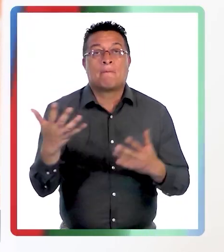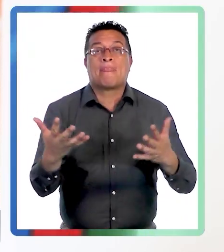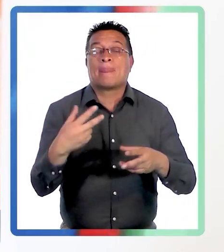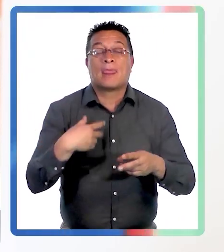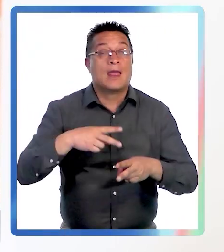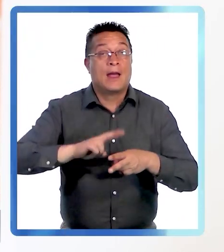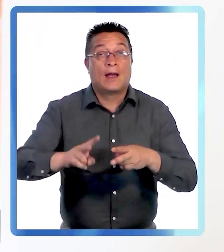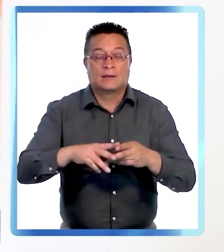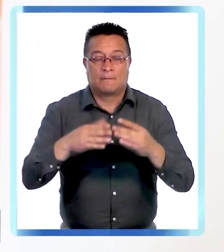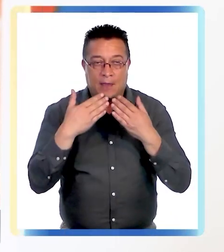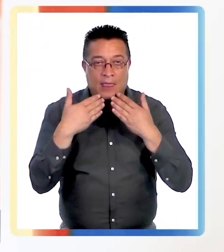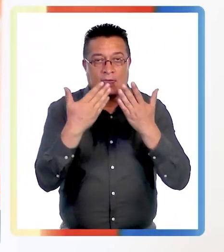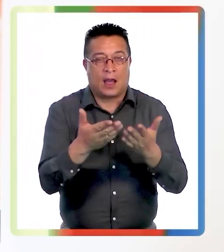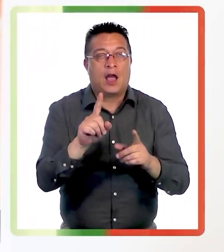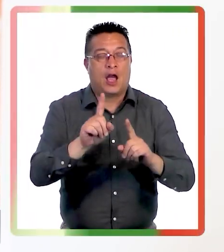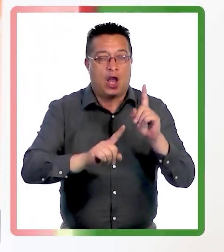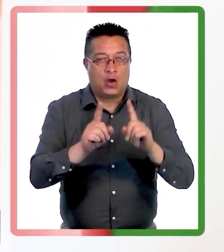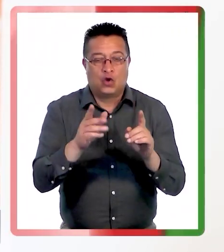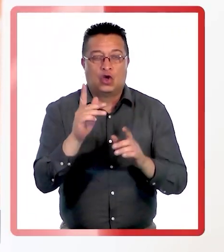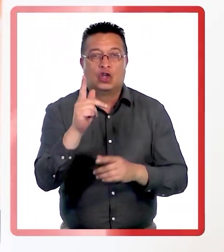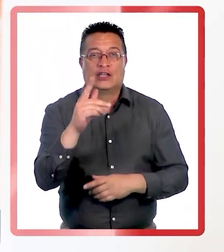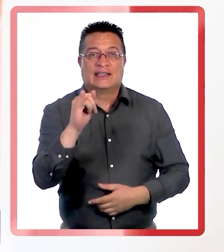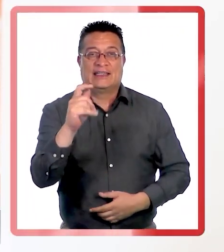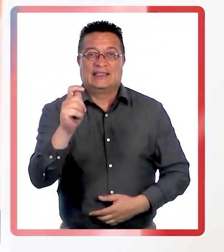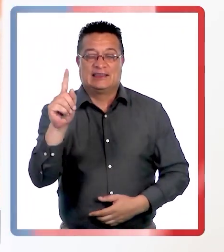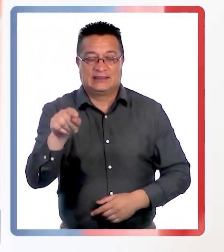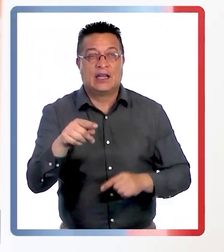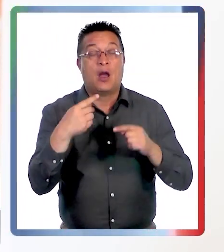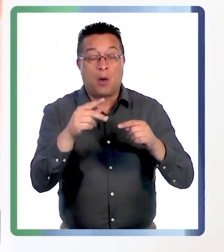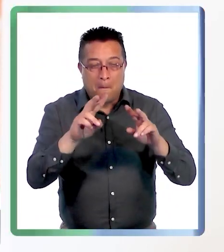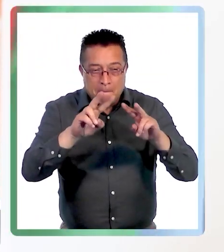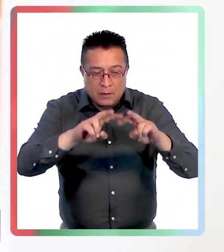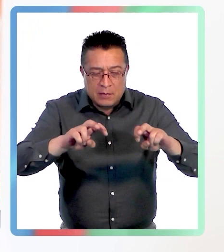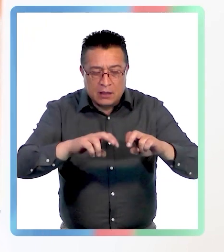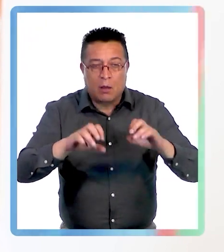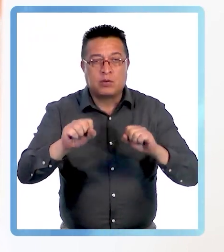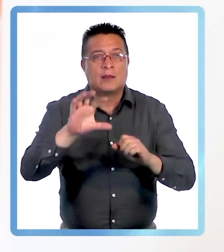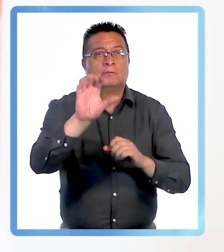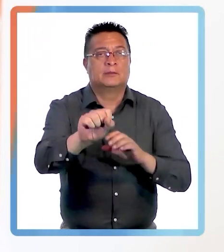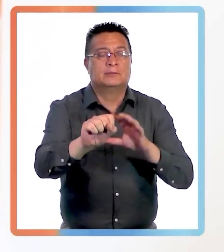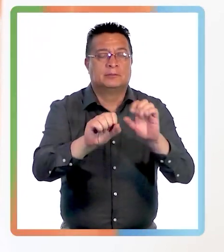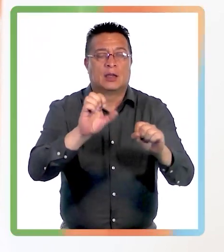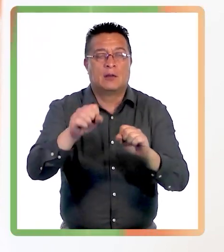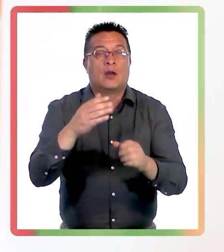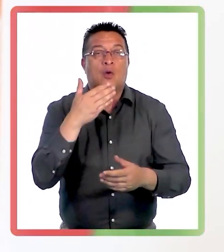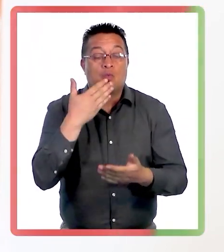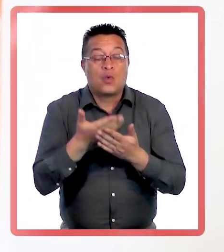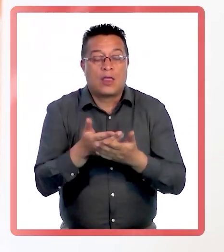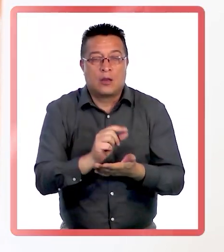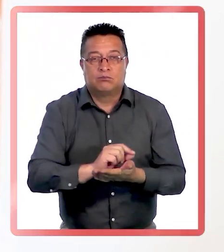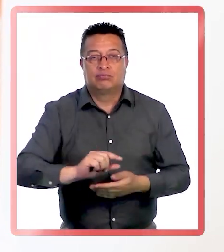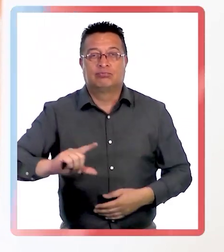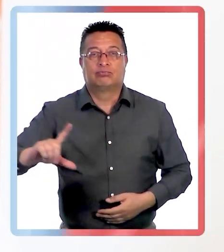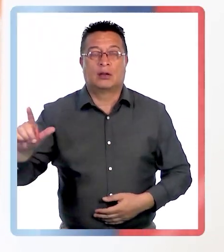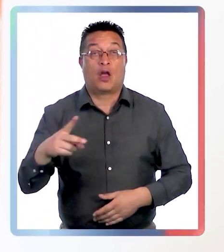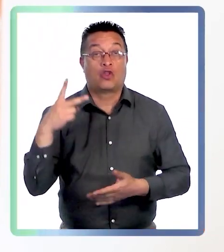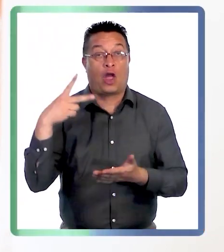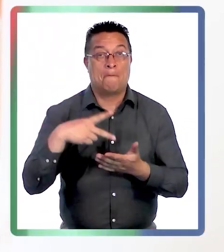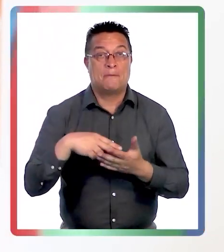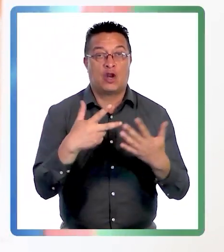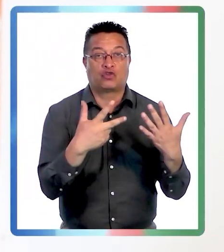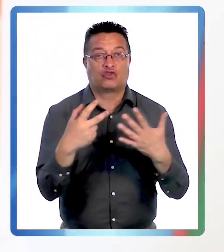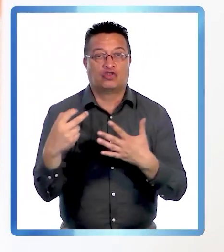¿Qué es lo que vamos a hacer? Ofrecer algunos kits que permiten hacer una investigación y que permita detectar el cáncer cuando recién se está formando.